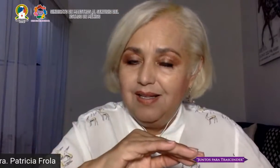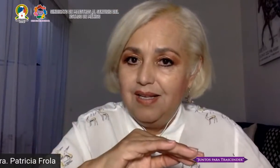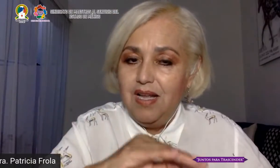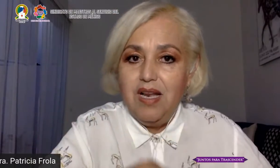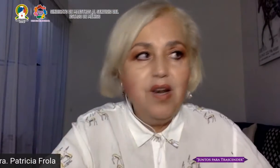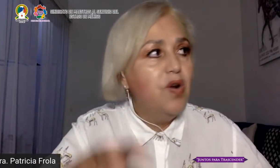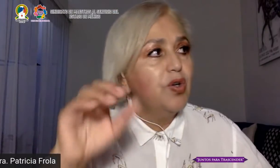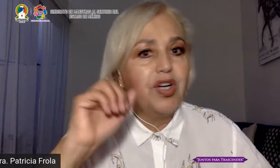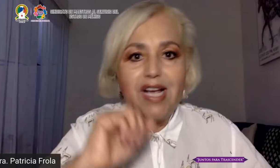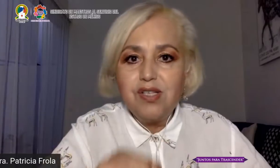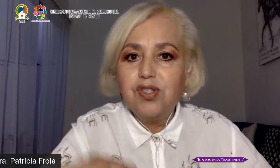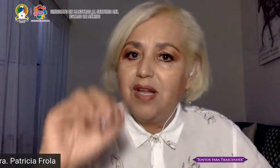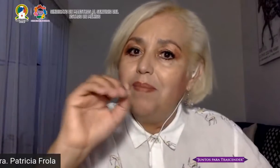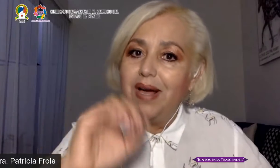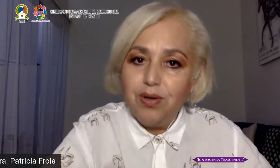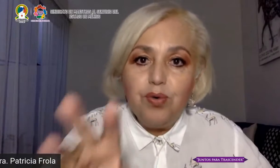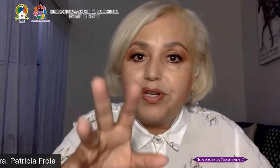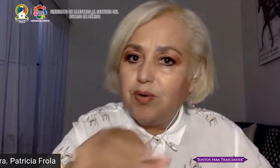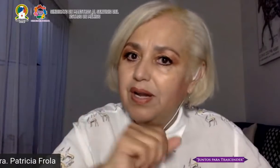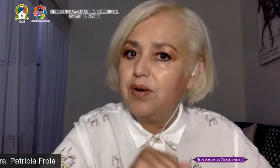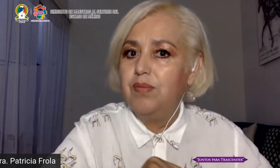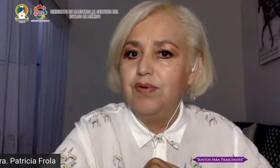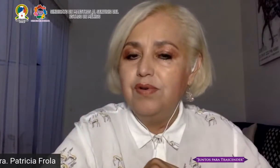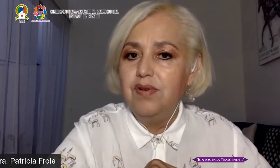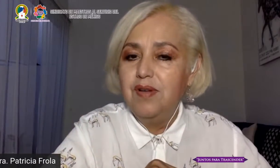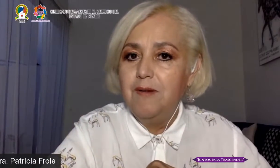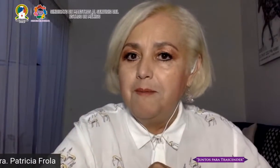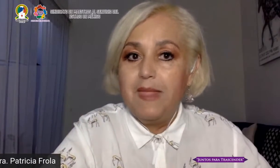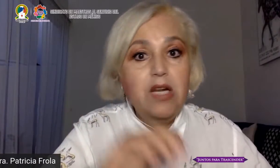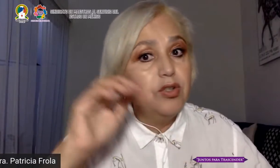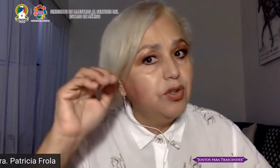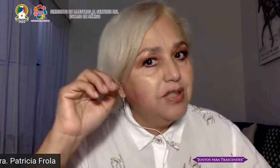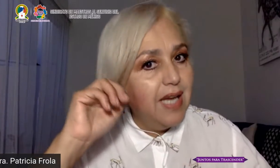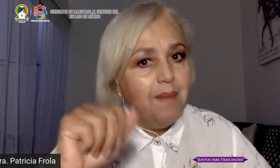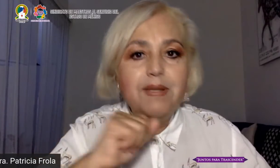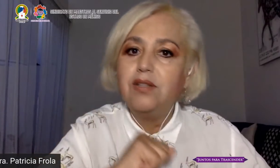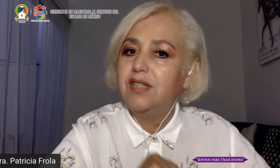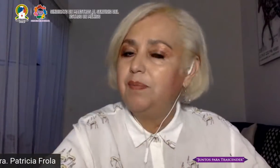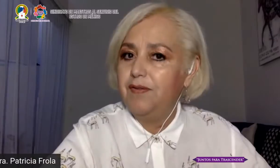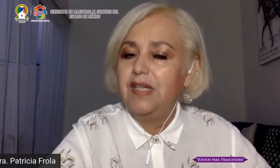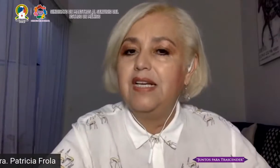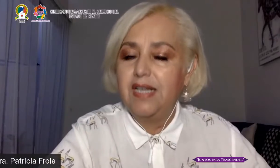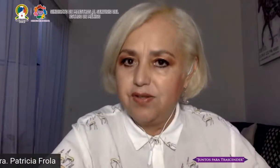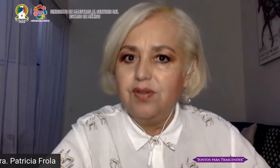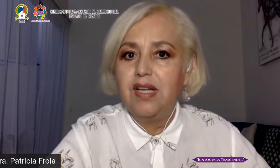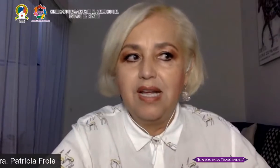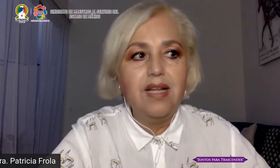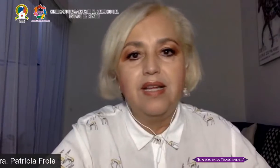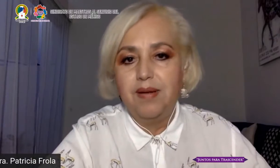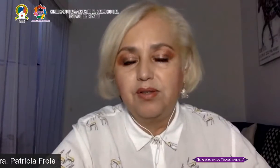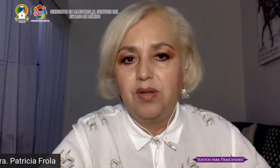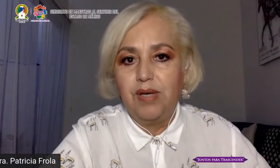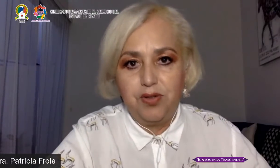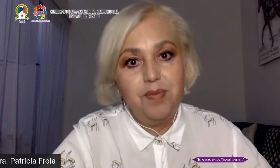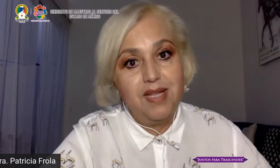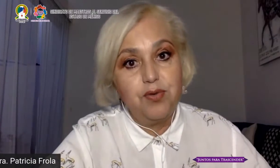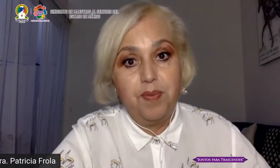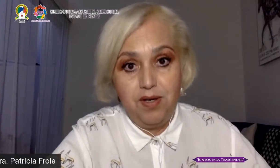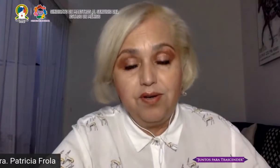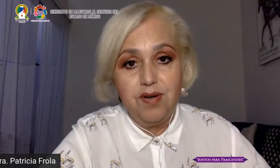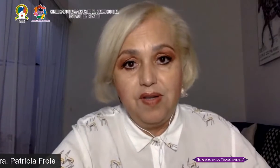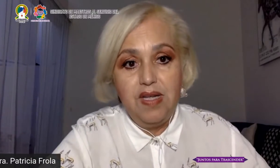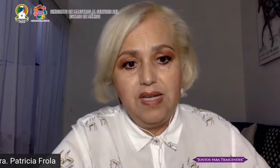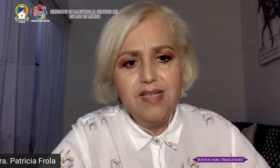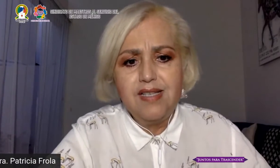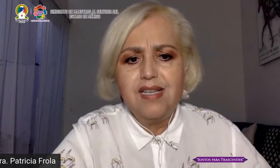aprendan los rasgos del marco curricular común y los 11 ámbitos del perfil de egreso de la educación media